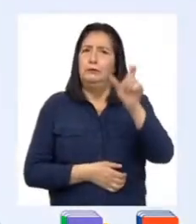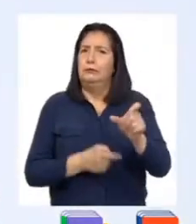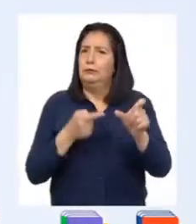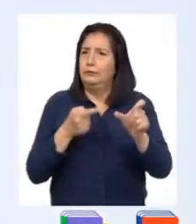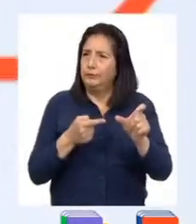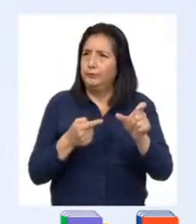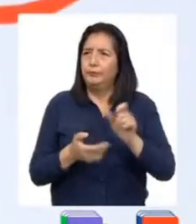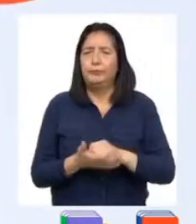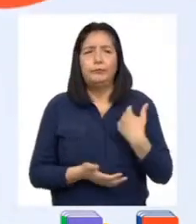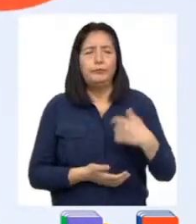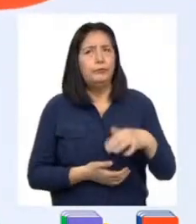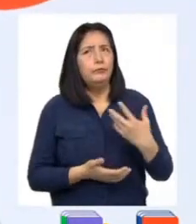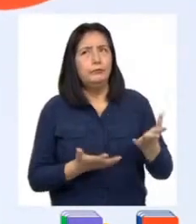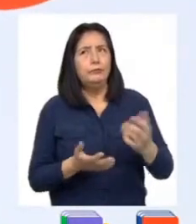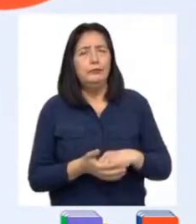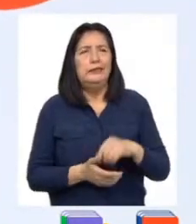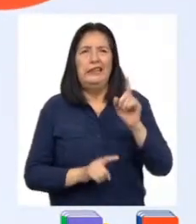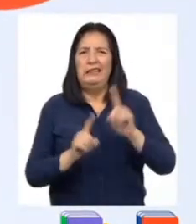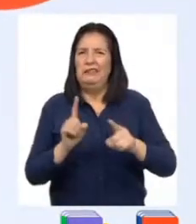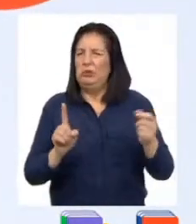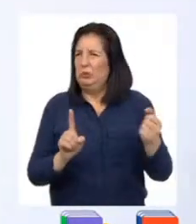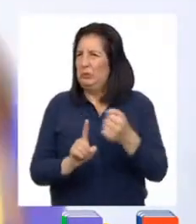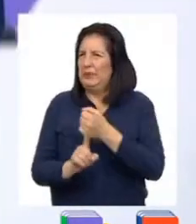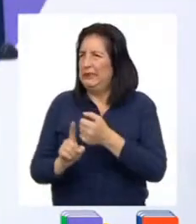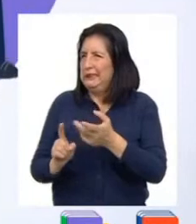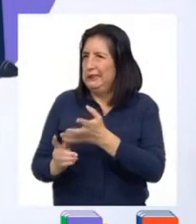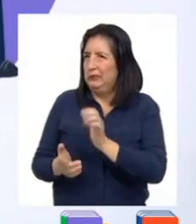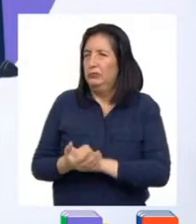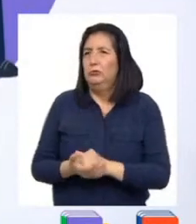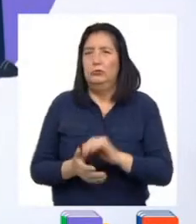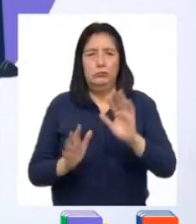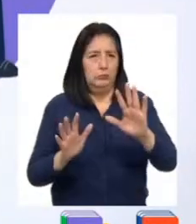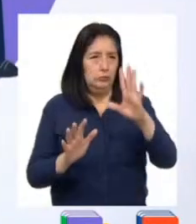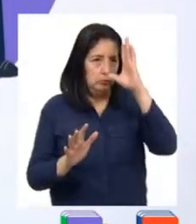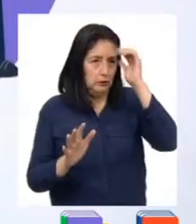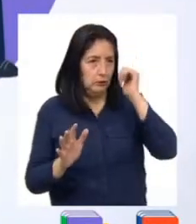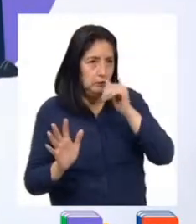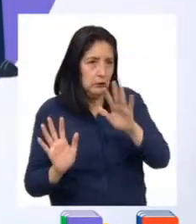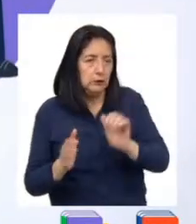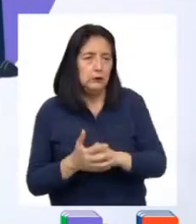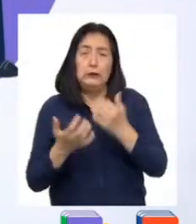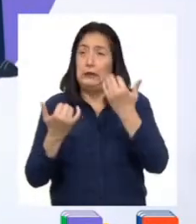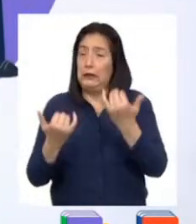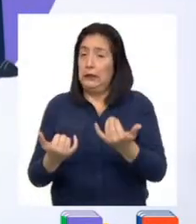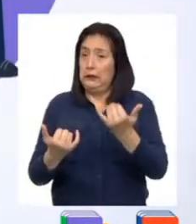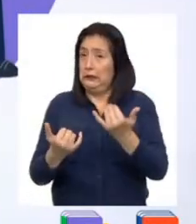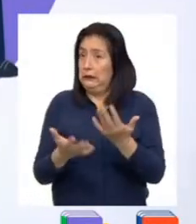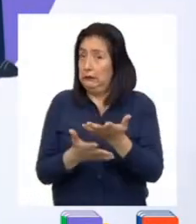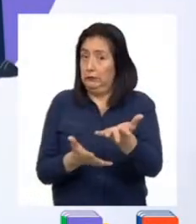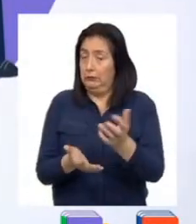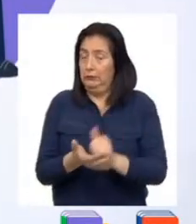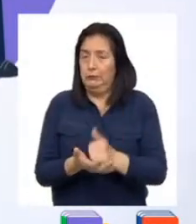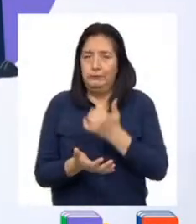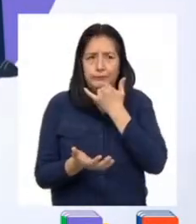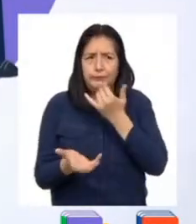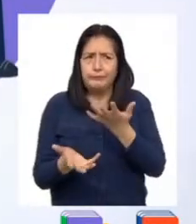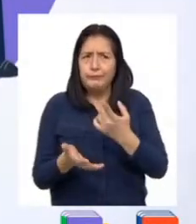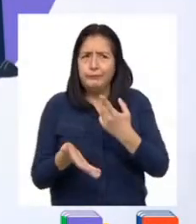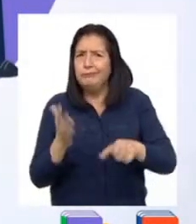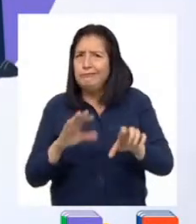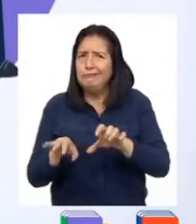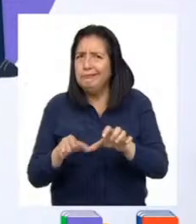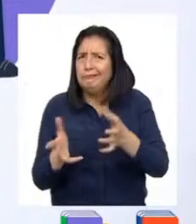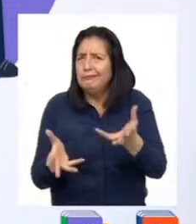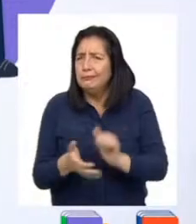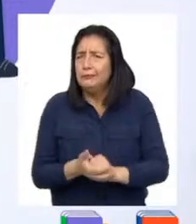es víctima de algún tipo de maltrato. Chicas y chicos, en estas circunstancias, ¿qué acciones